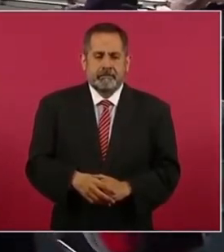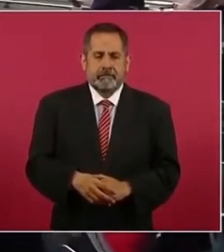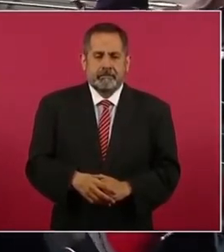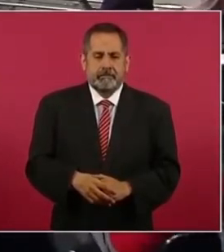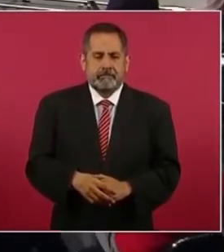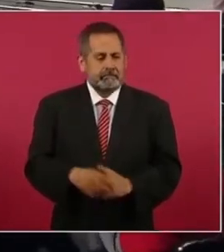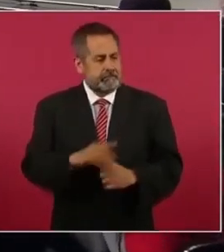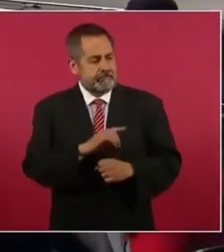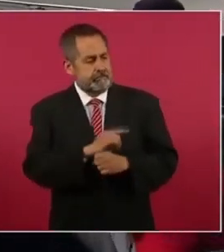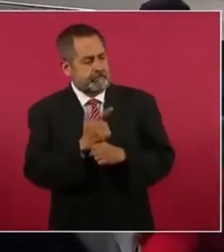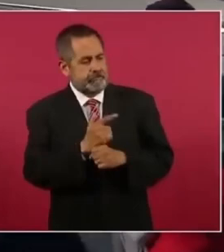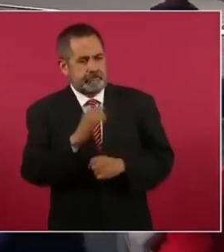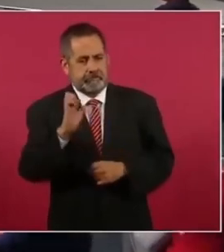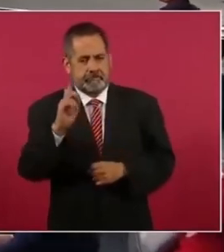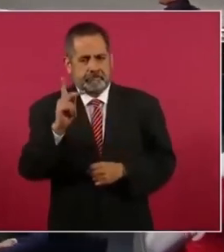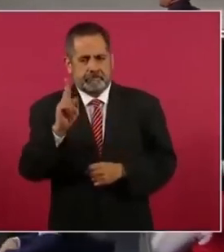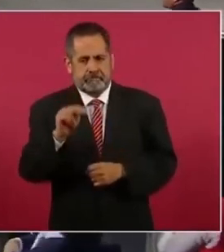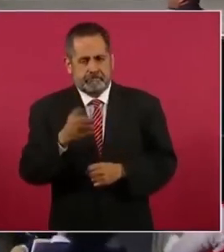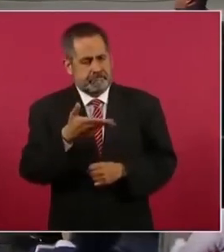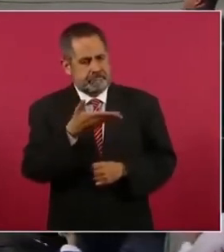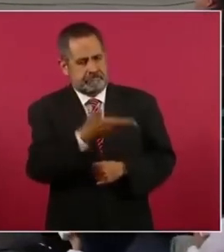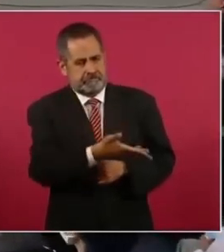licenciado Enrique Peña Nieto